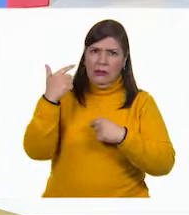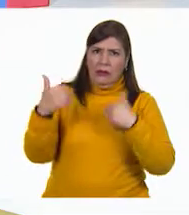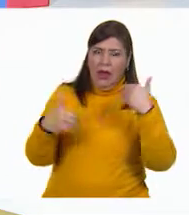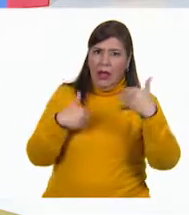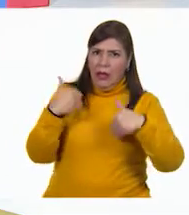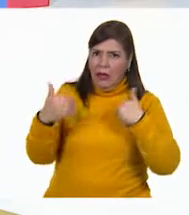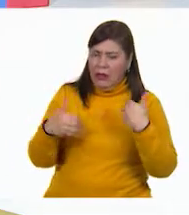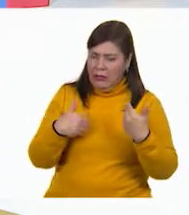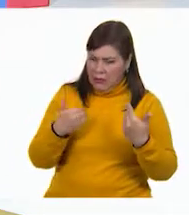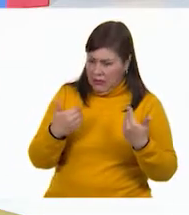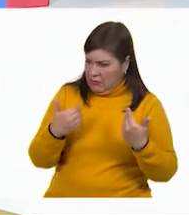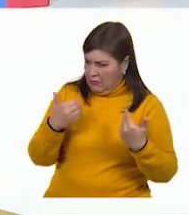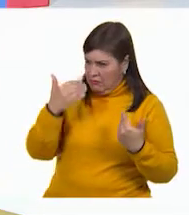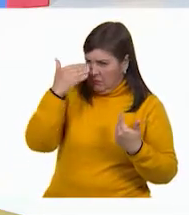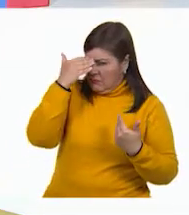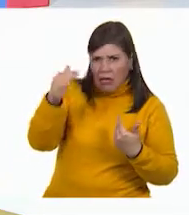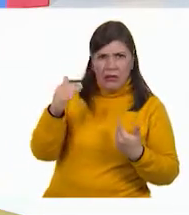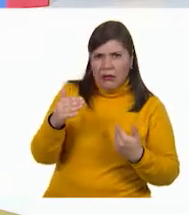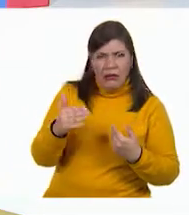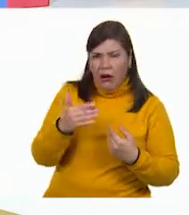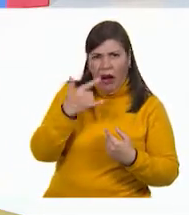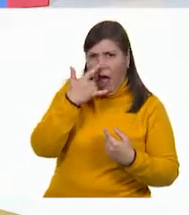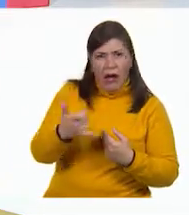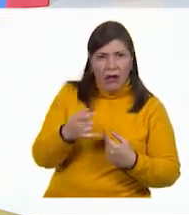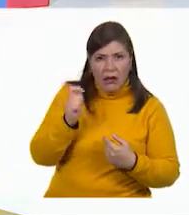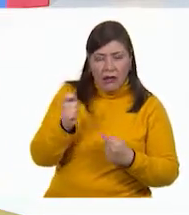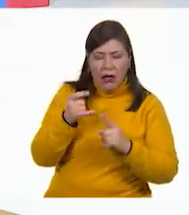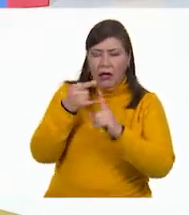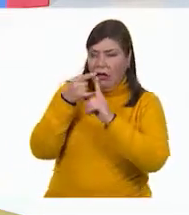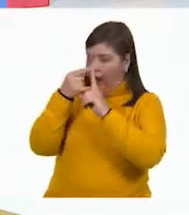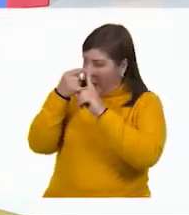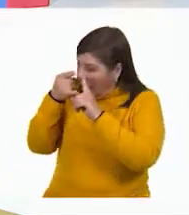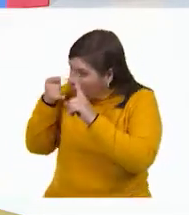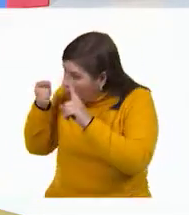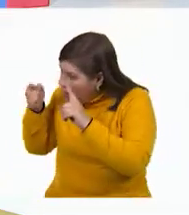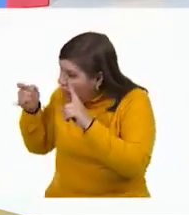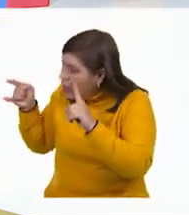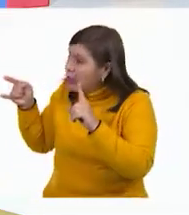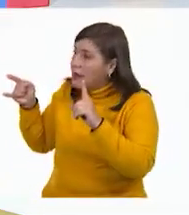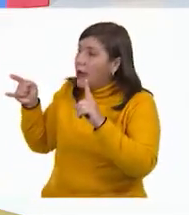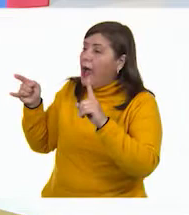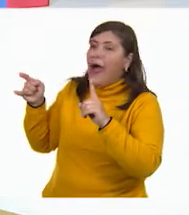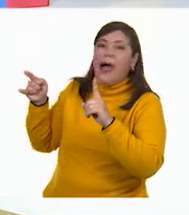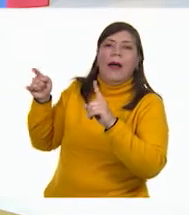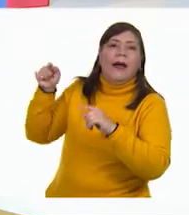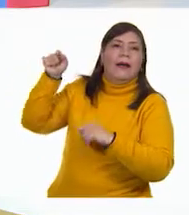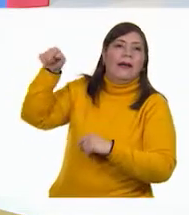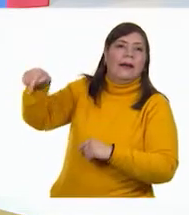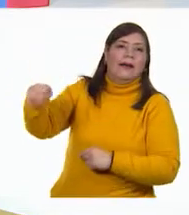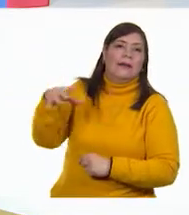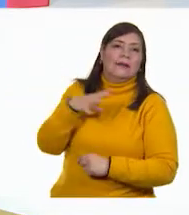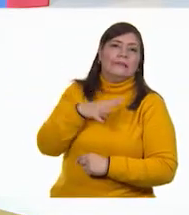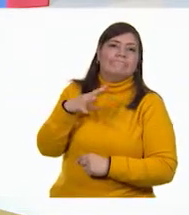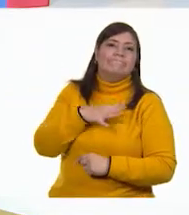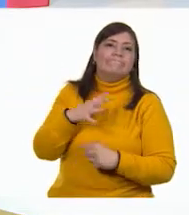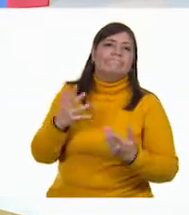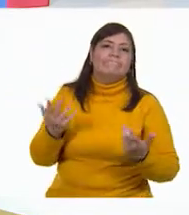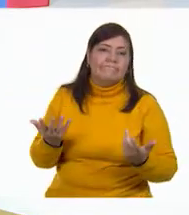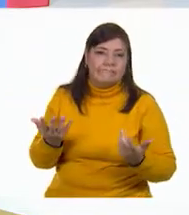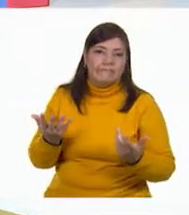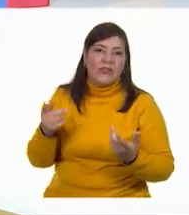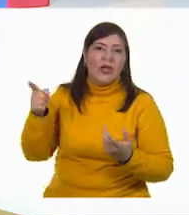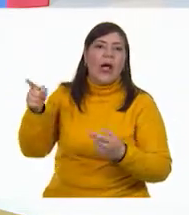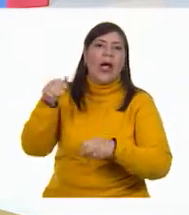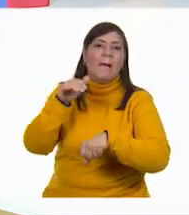no, no era común. Abrió la puerta y... Ahí estaba ella, su